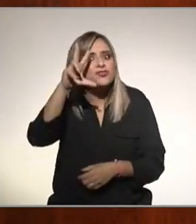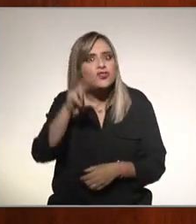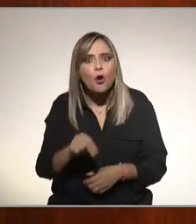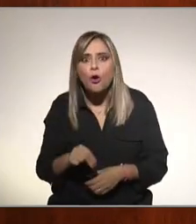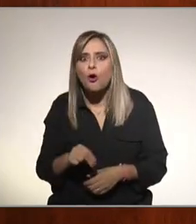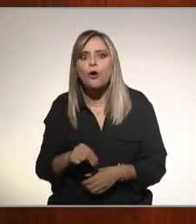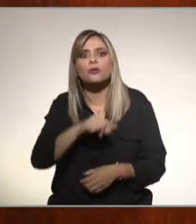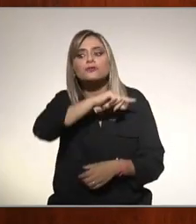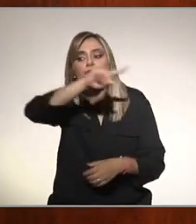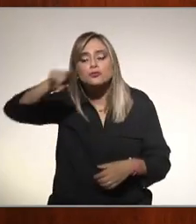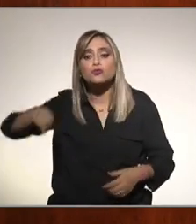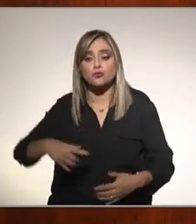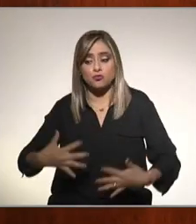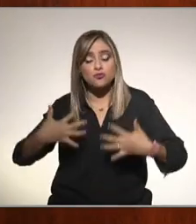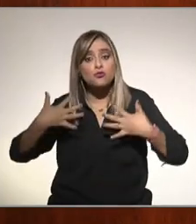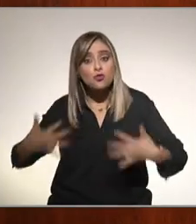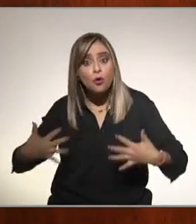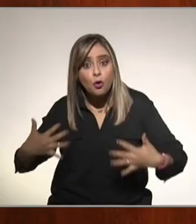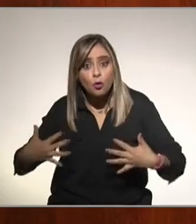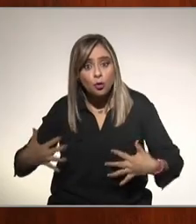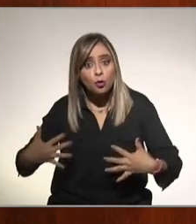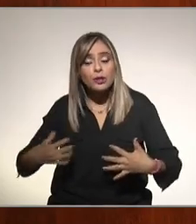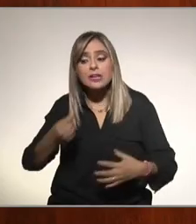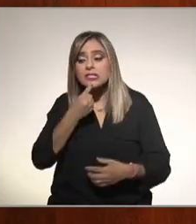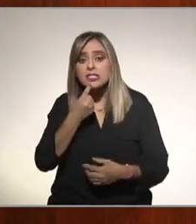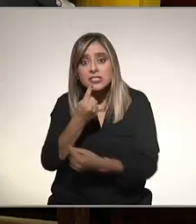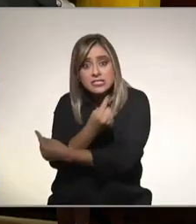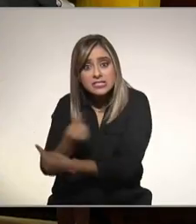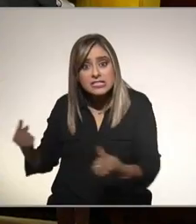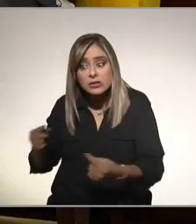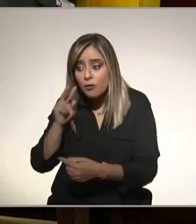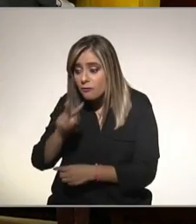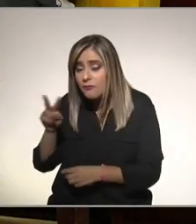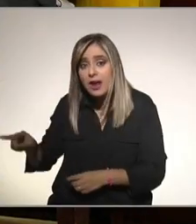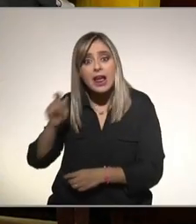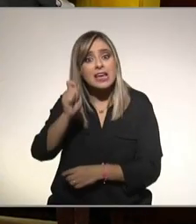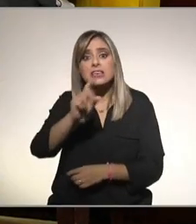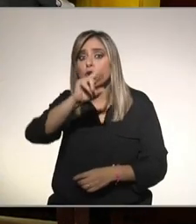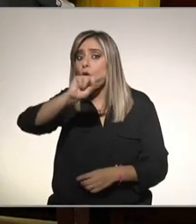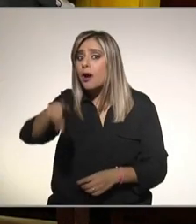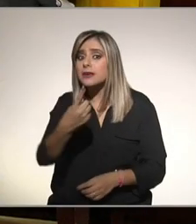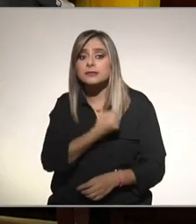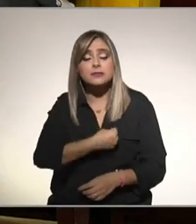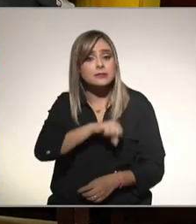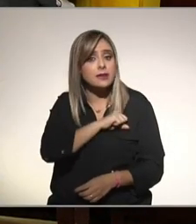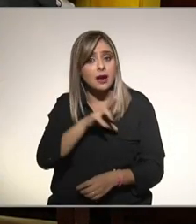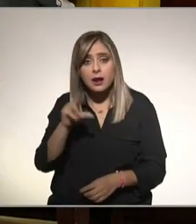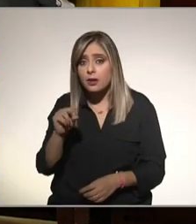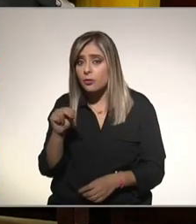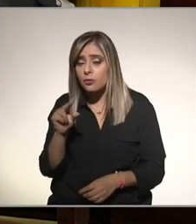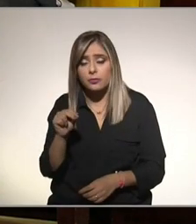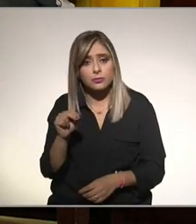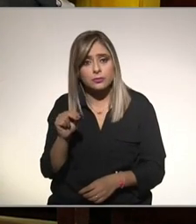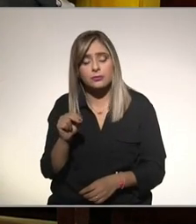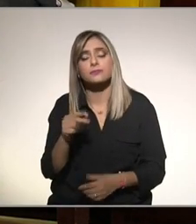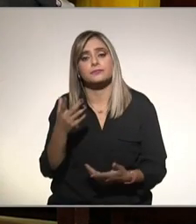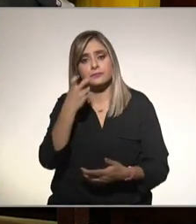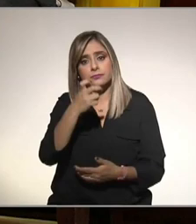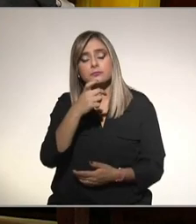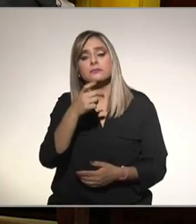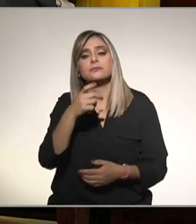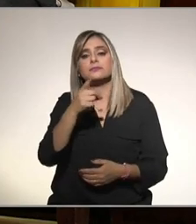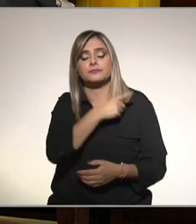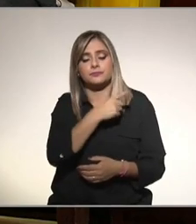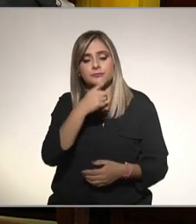creamos que ser gordito y con sobrepeso es saludable lo podemos ver nuestra